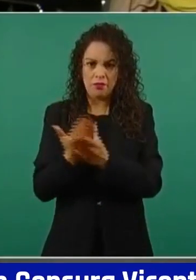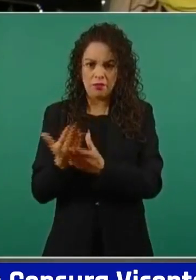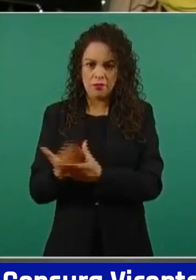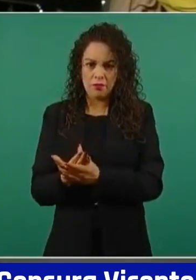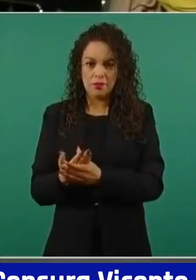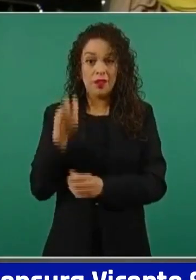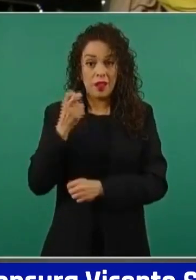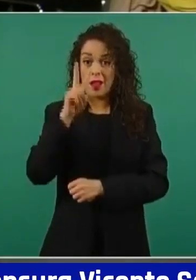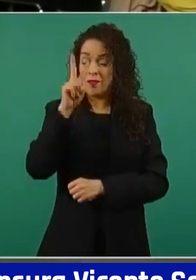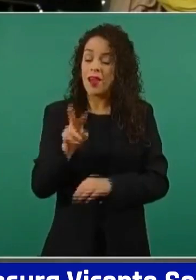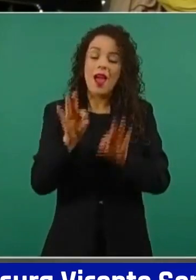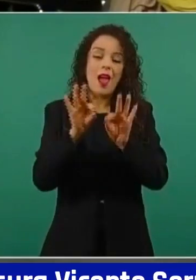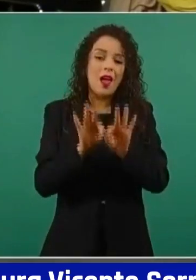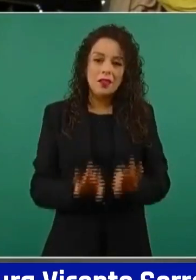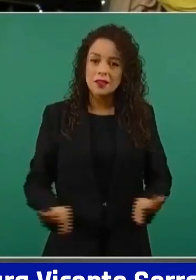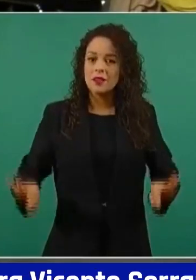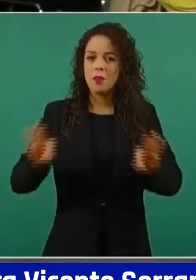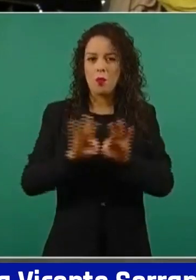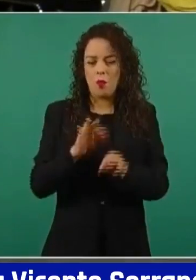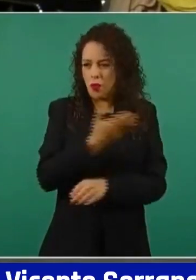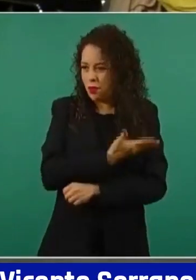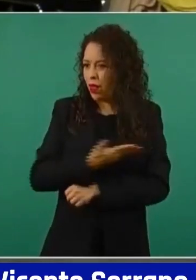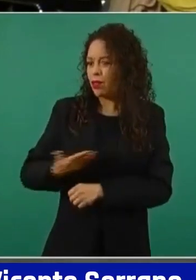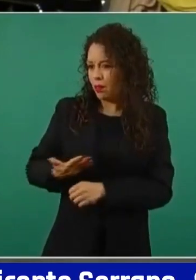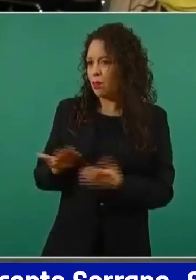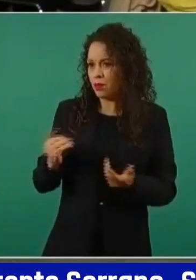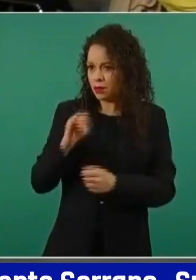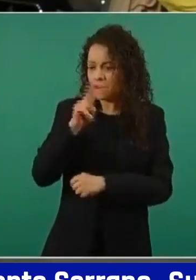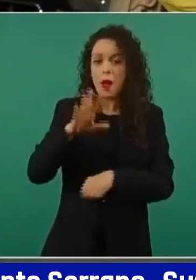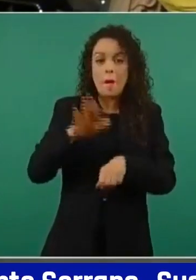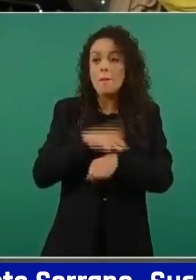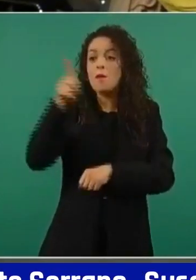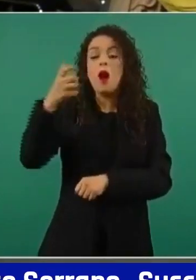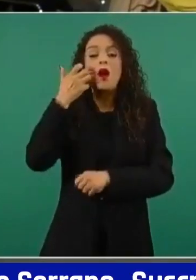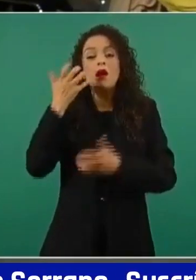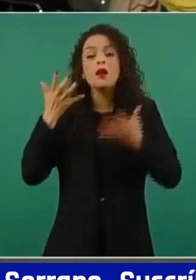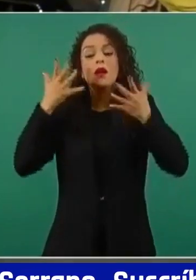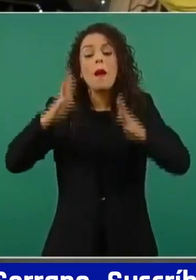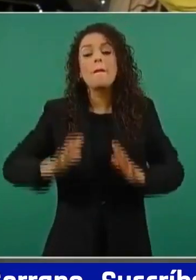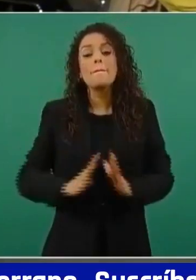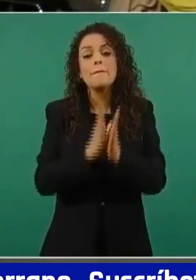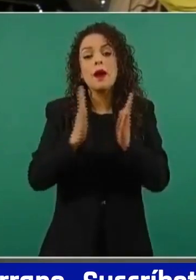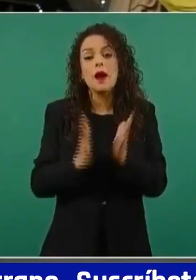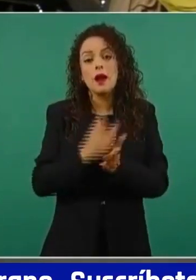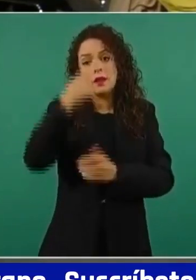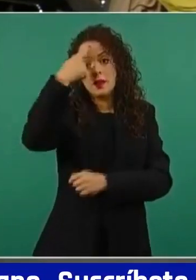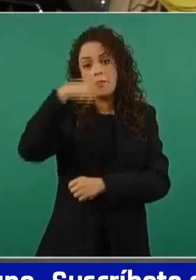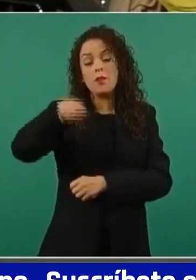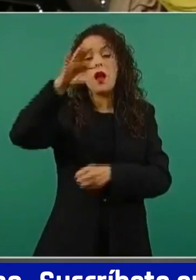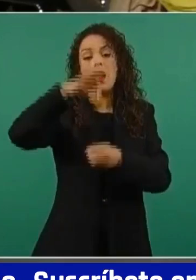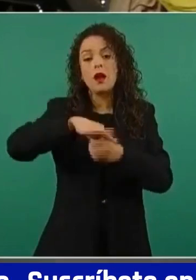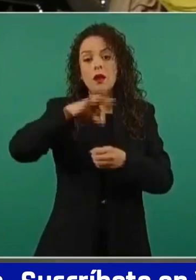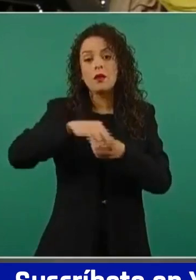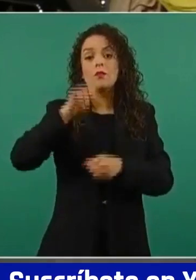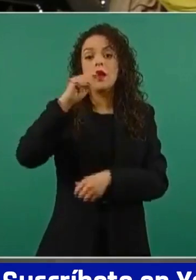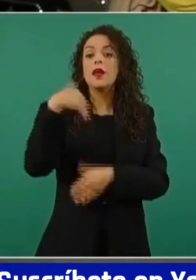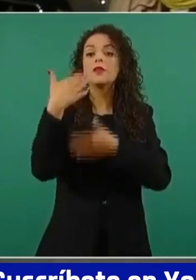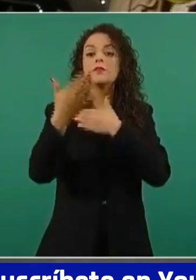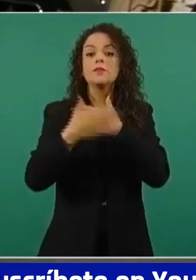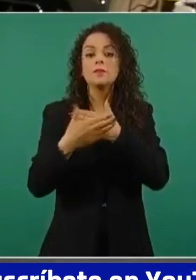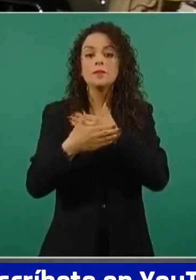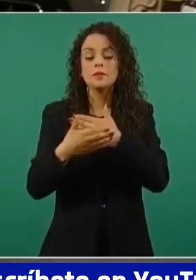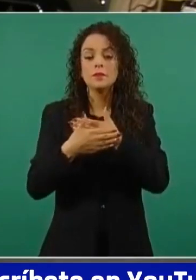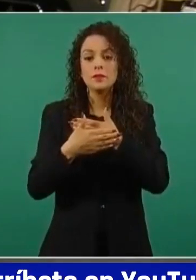que es importante porque ellos quieren participar en la consulta para enjuiciar a los expresidentes, también quieren